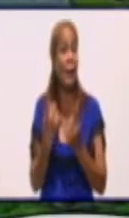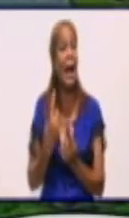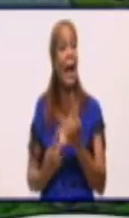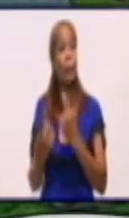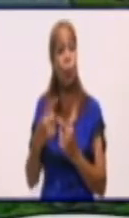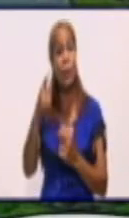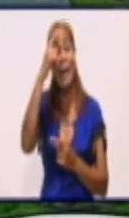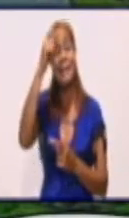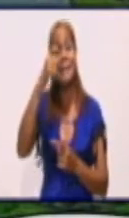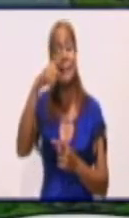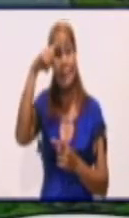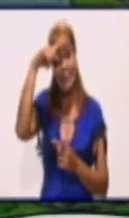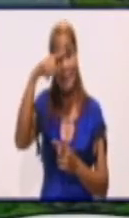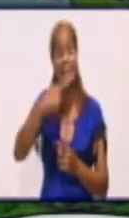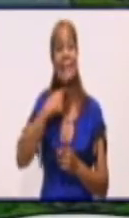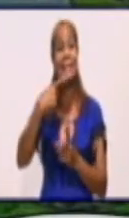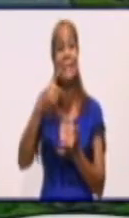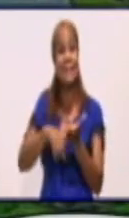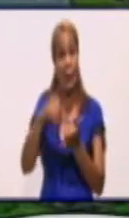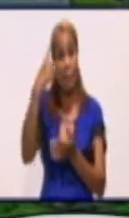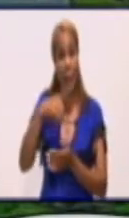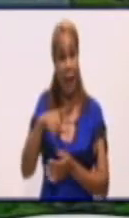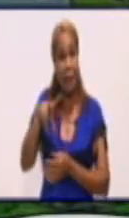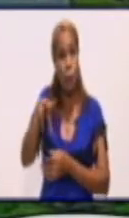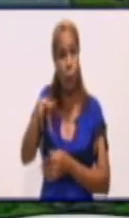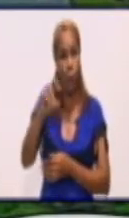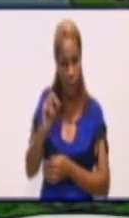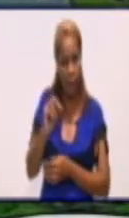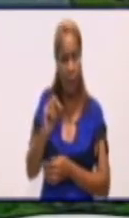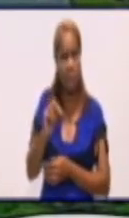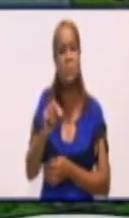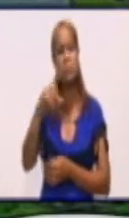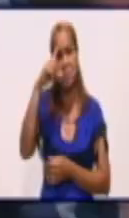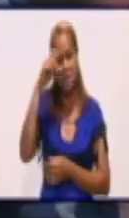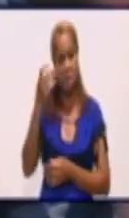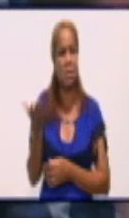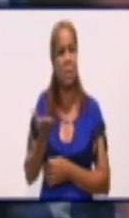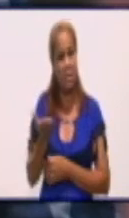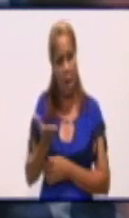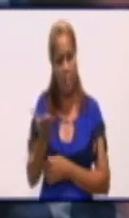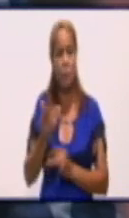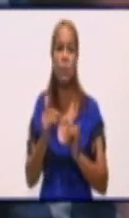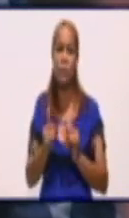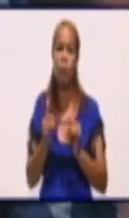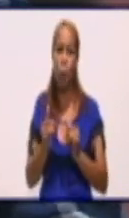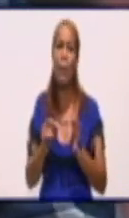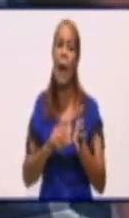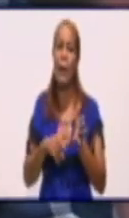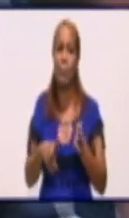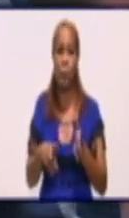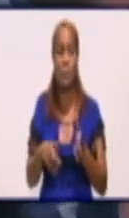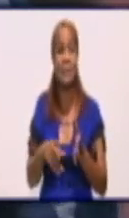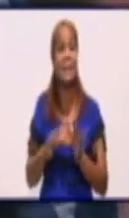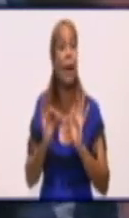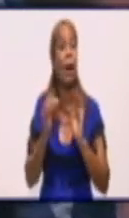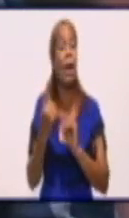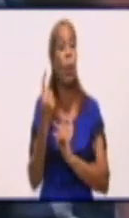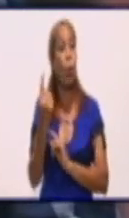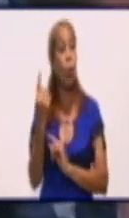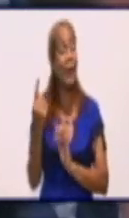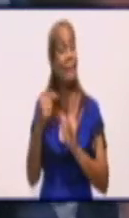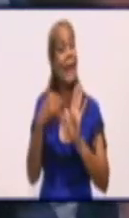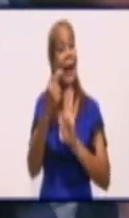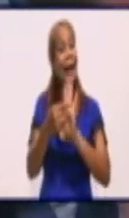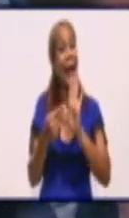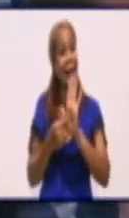circula en la provincia, ¿se informa, se da a conocer a la población? Claro. Una de las características que hemos tenido